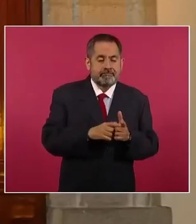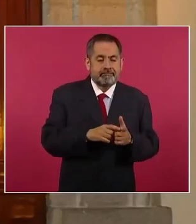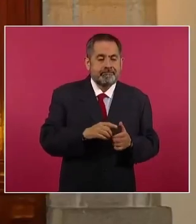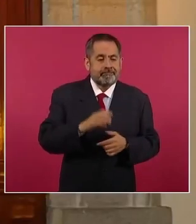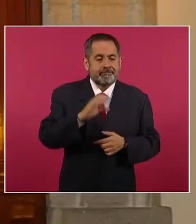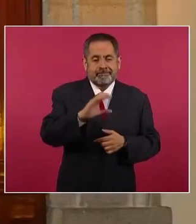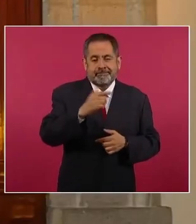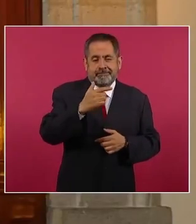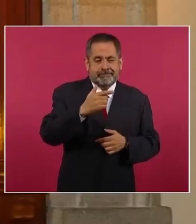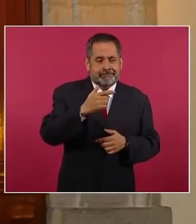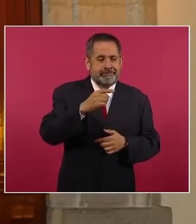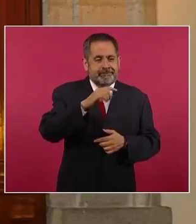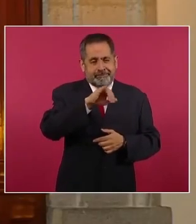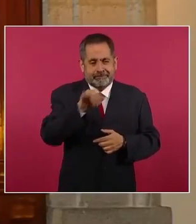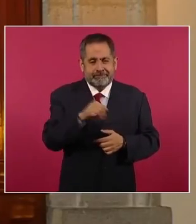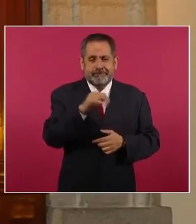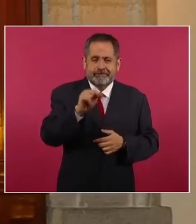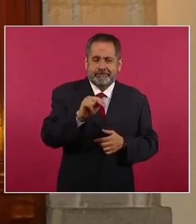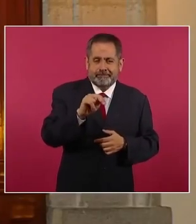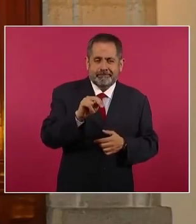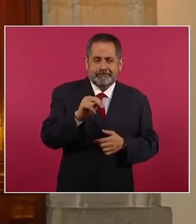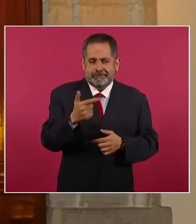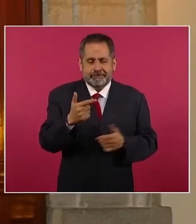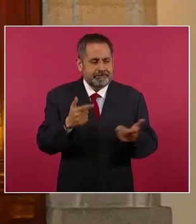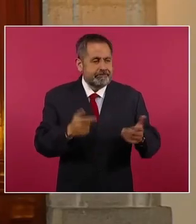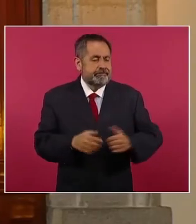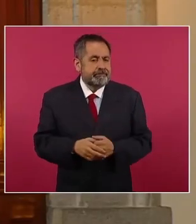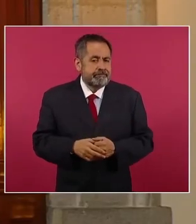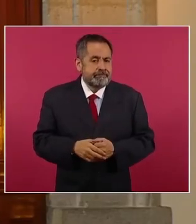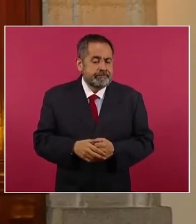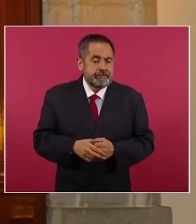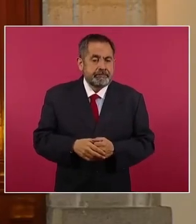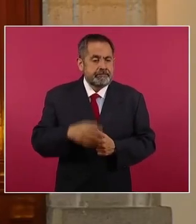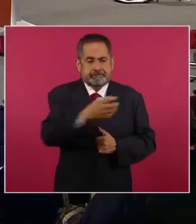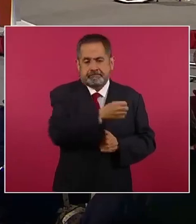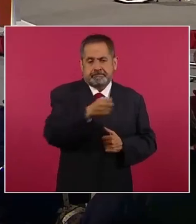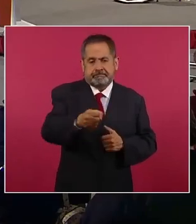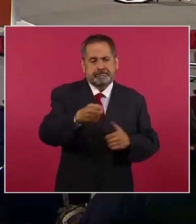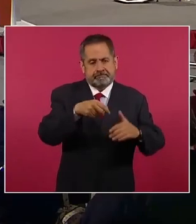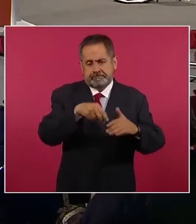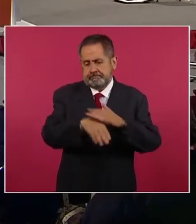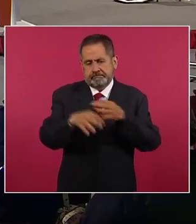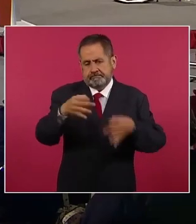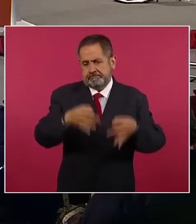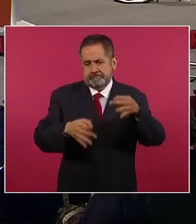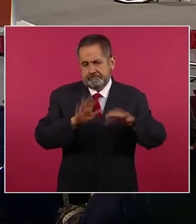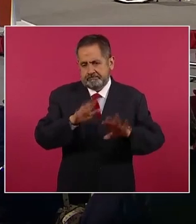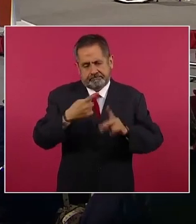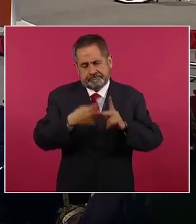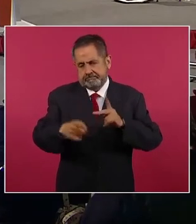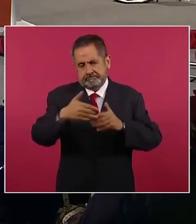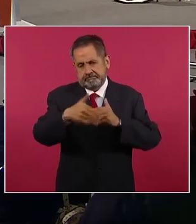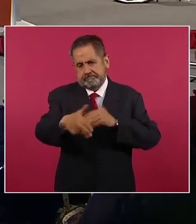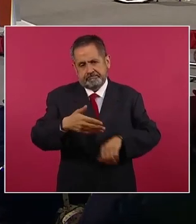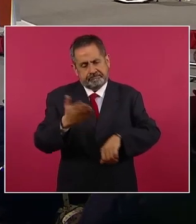detenidos fueron puestos a disposición de la autoridad competente para su procesamiento penal. Siguiente,